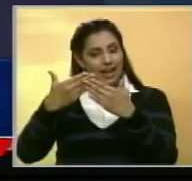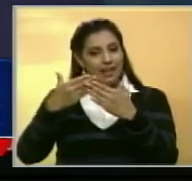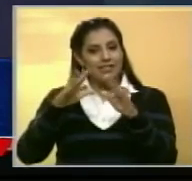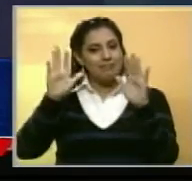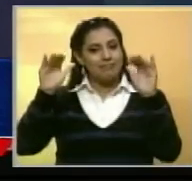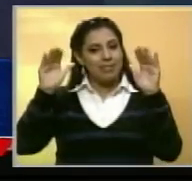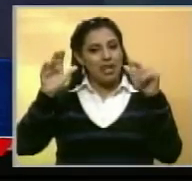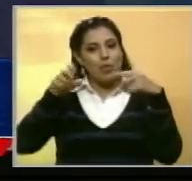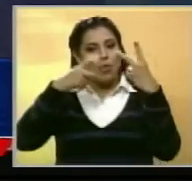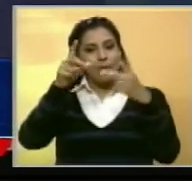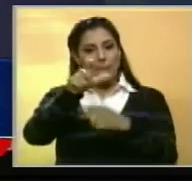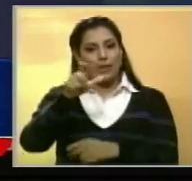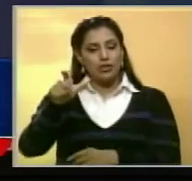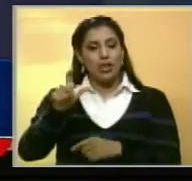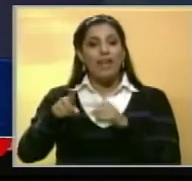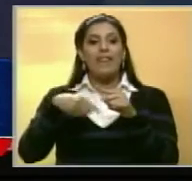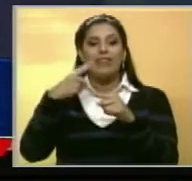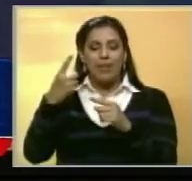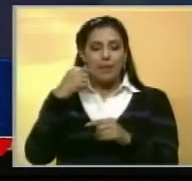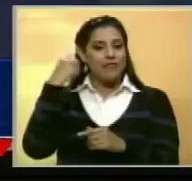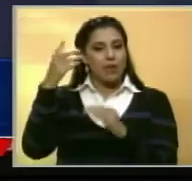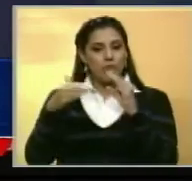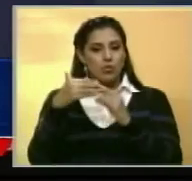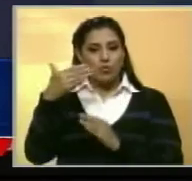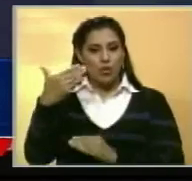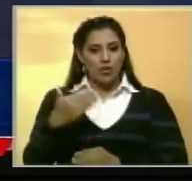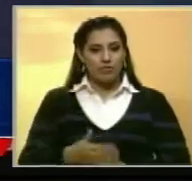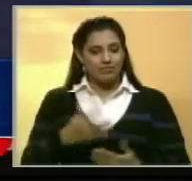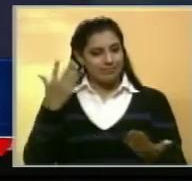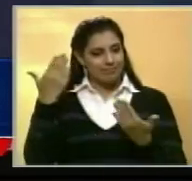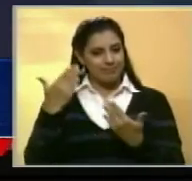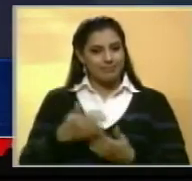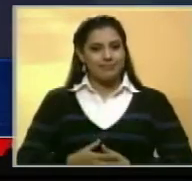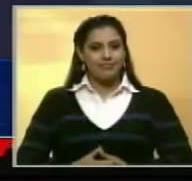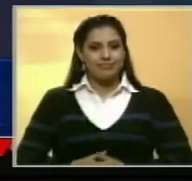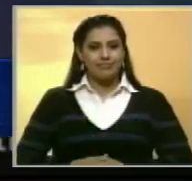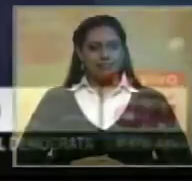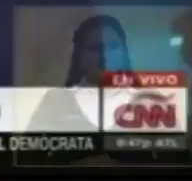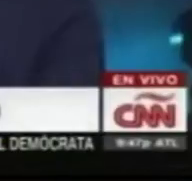se despide de su audiencia. Al regreso en Estrenos y Estrellas, los detalles.